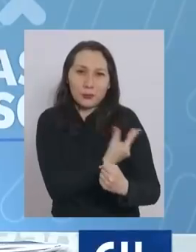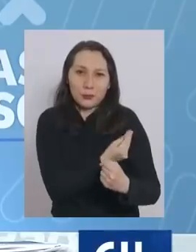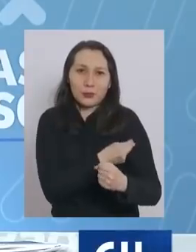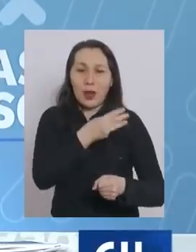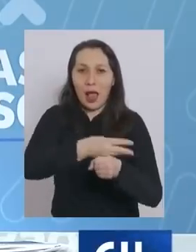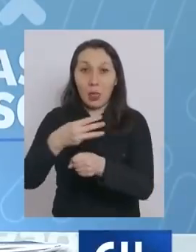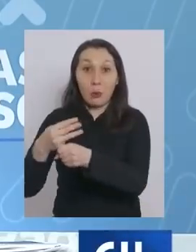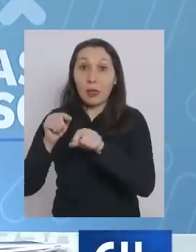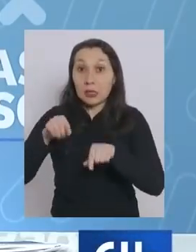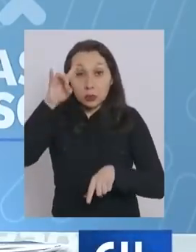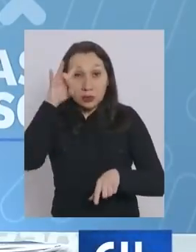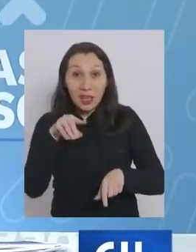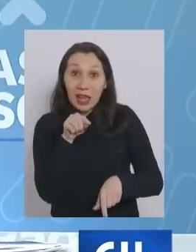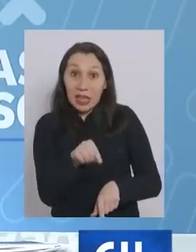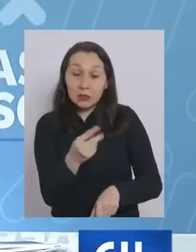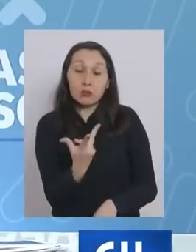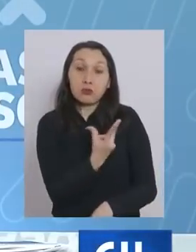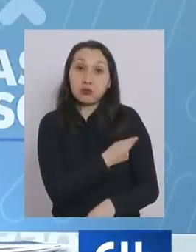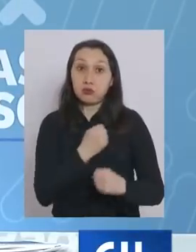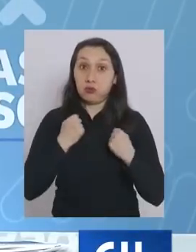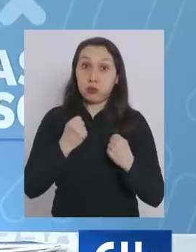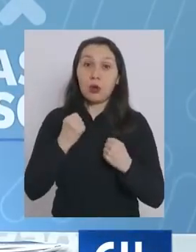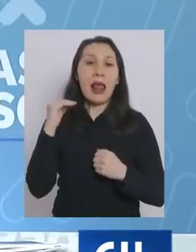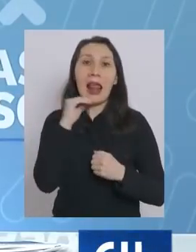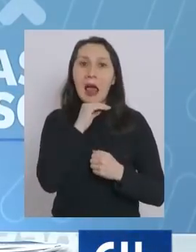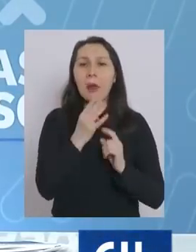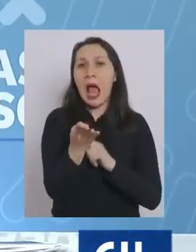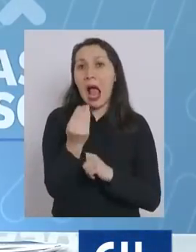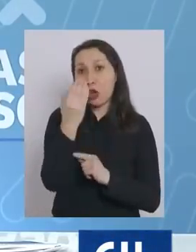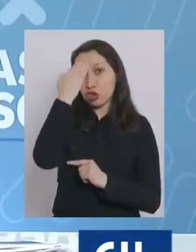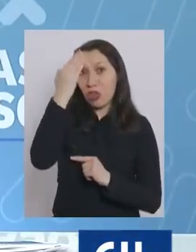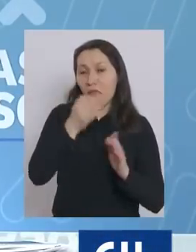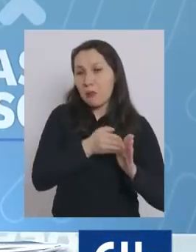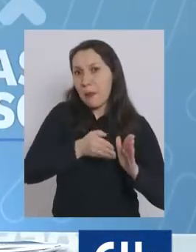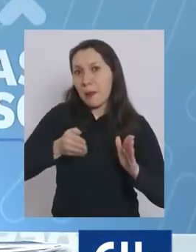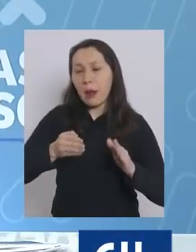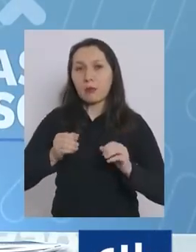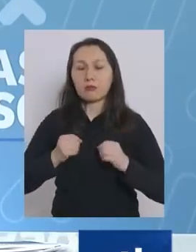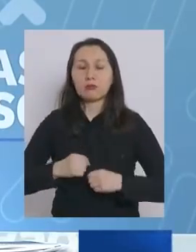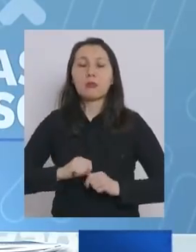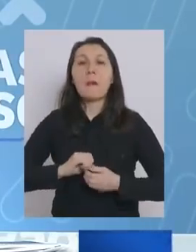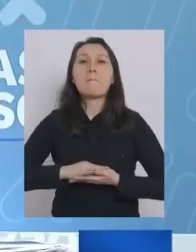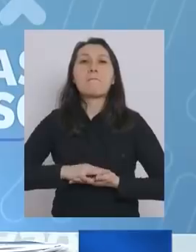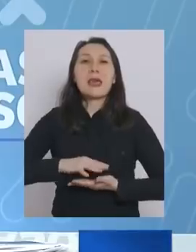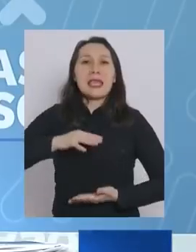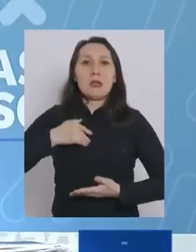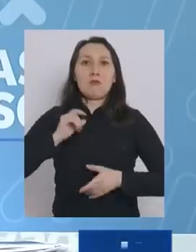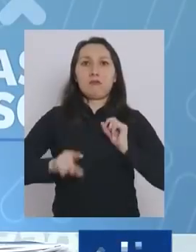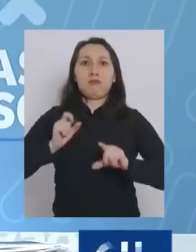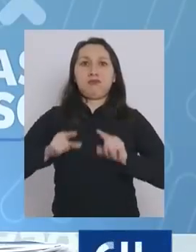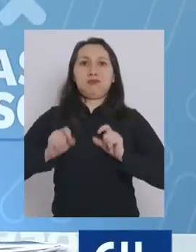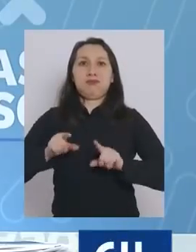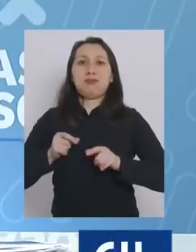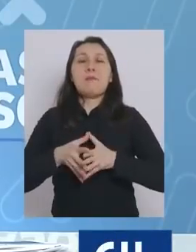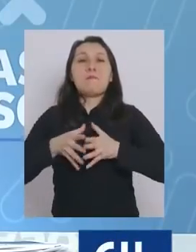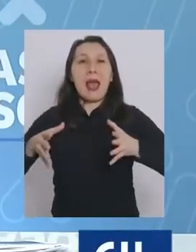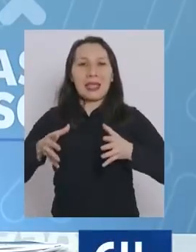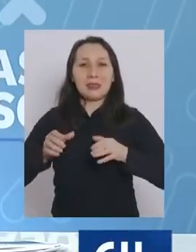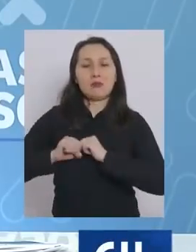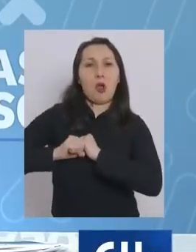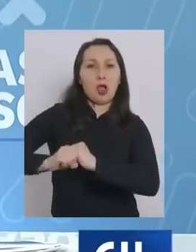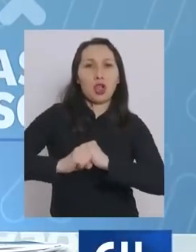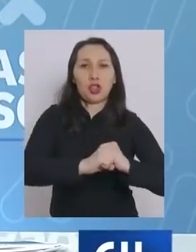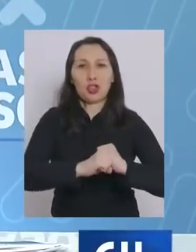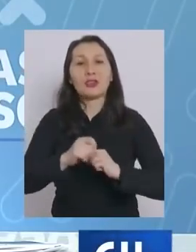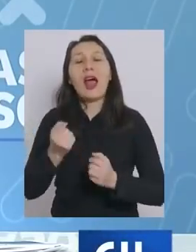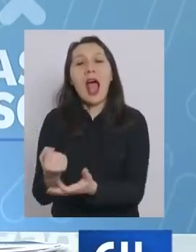que con esta vacuna rápidamente a los catorce días obtiene un aumento enorme de los anticuerpos y